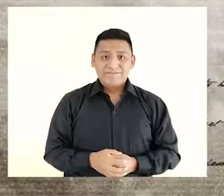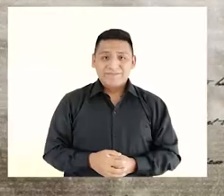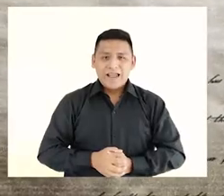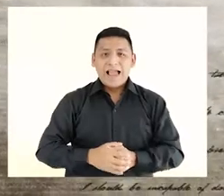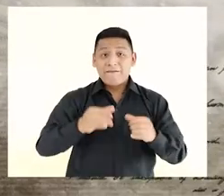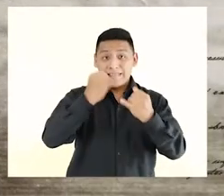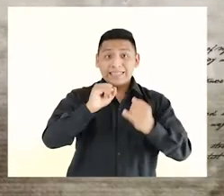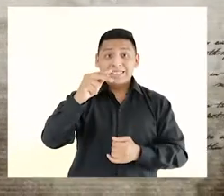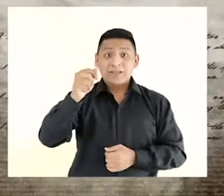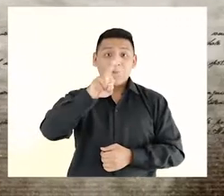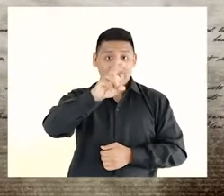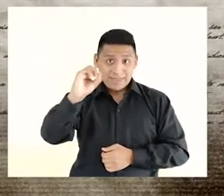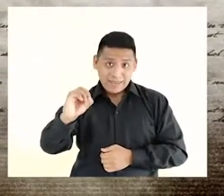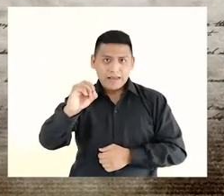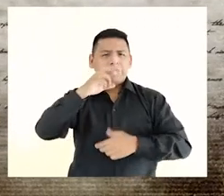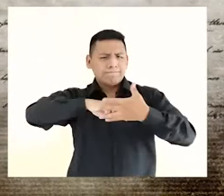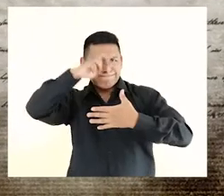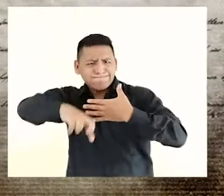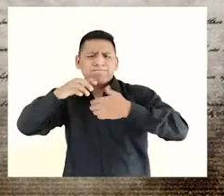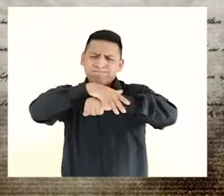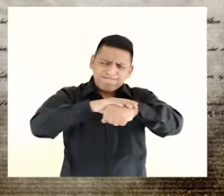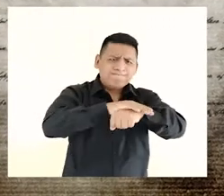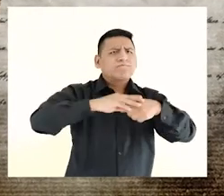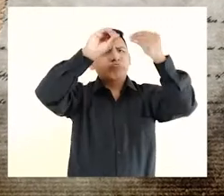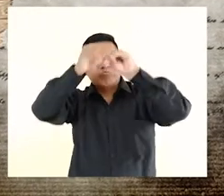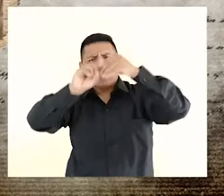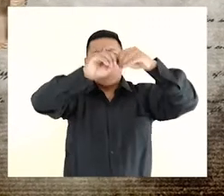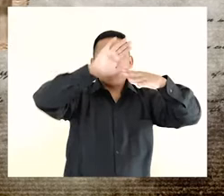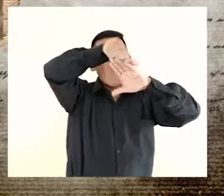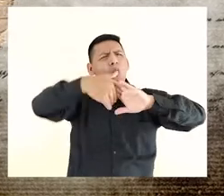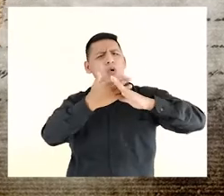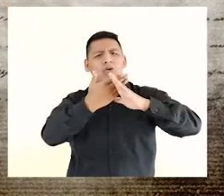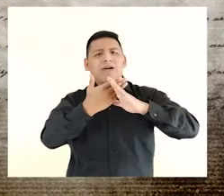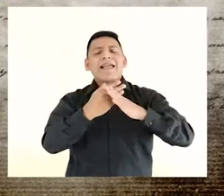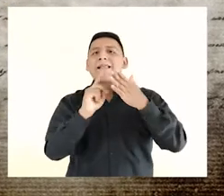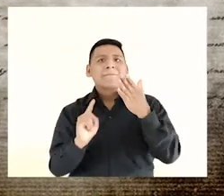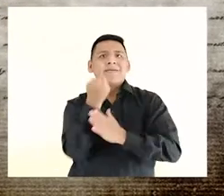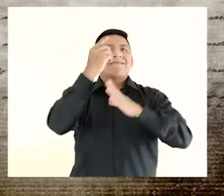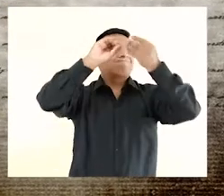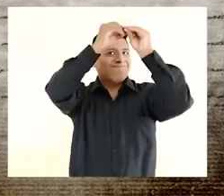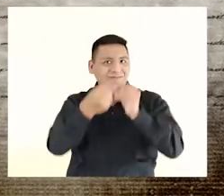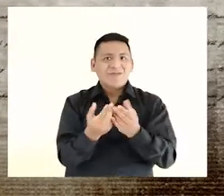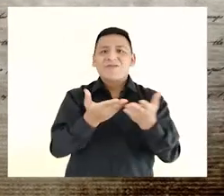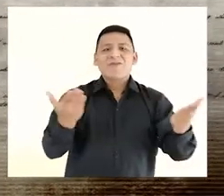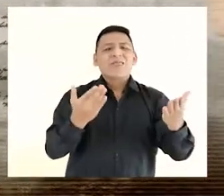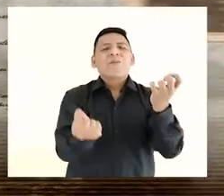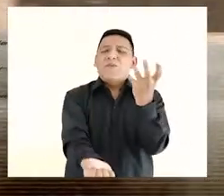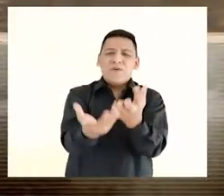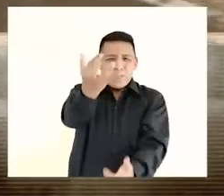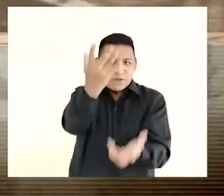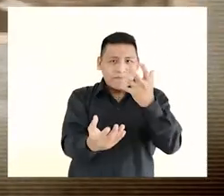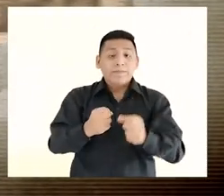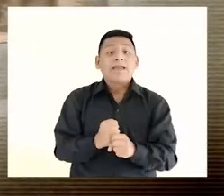pesar de que el inicio del siglo XX también trajo planes y proyectos de renovación y construcción de palacio, el gran cambio llegó nuevamente